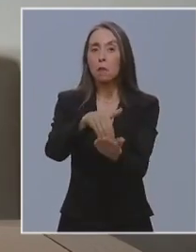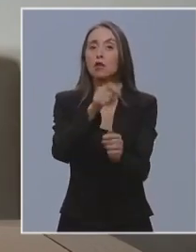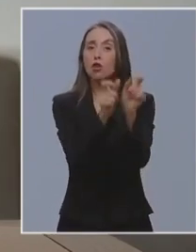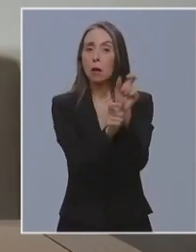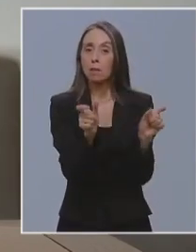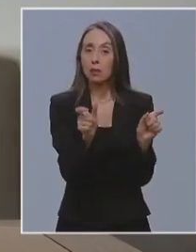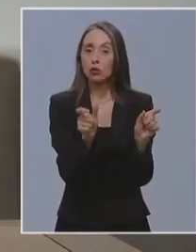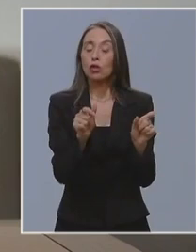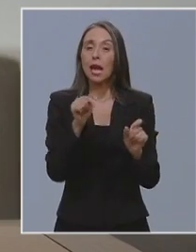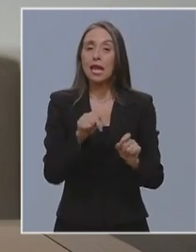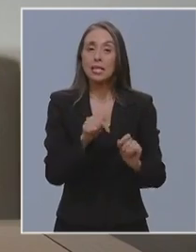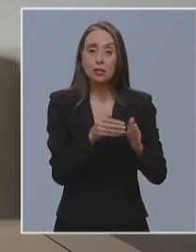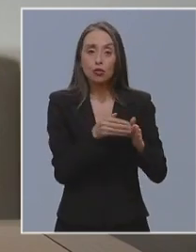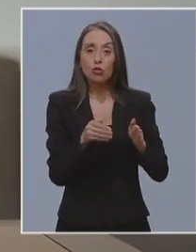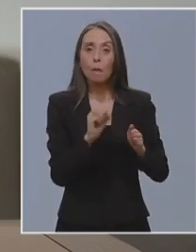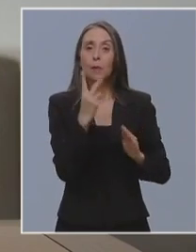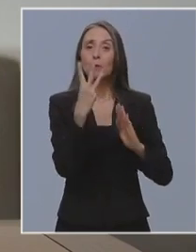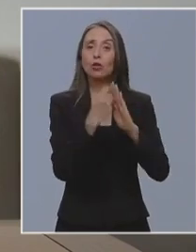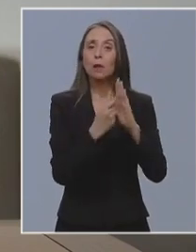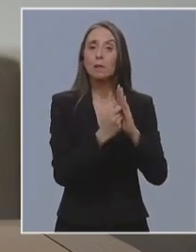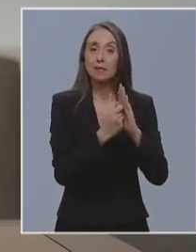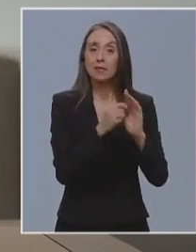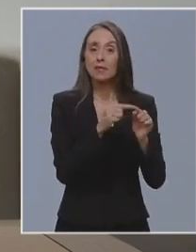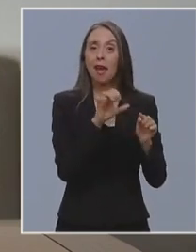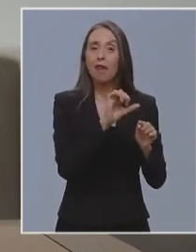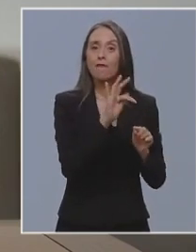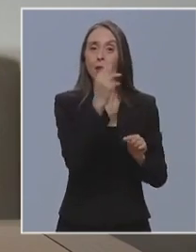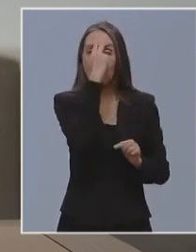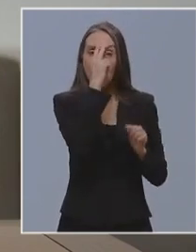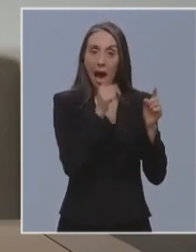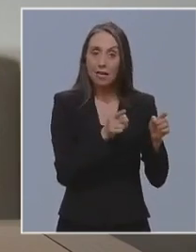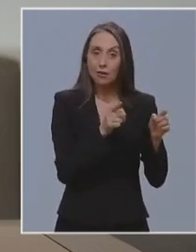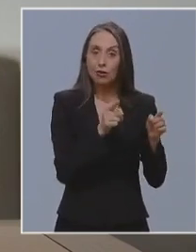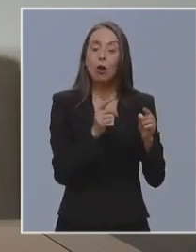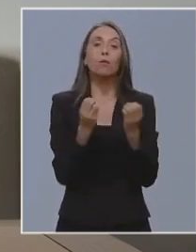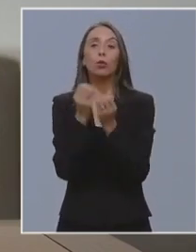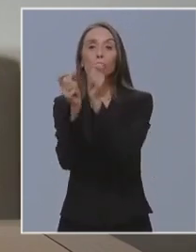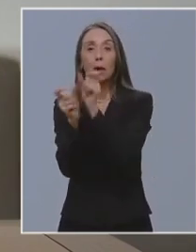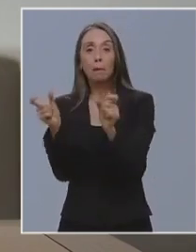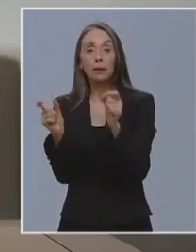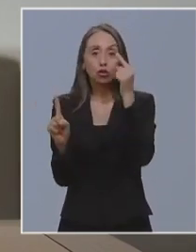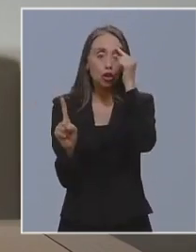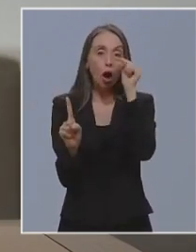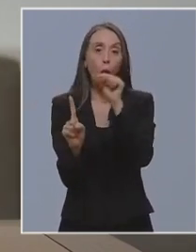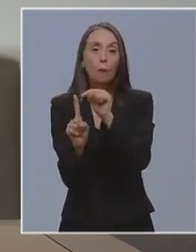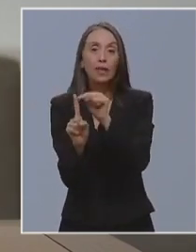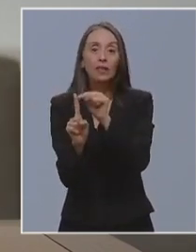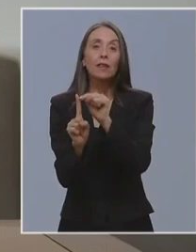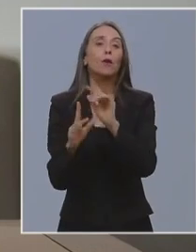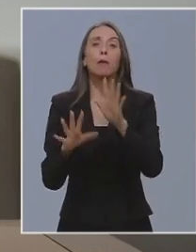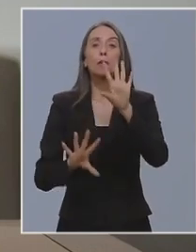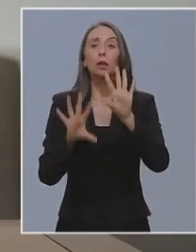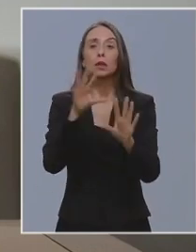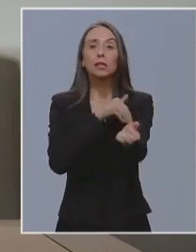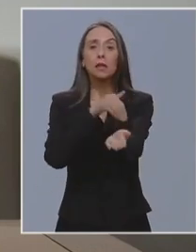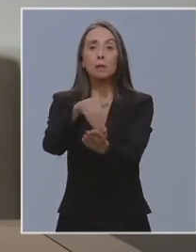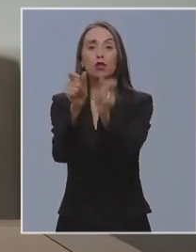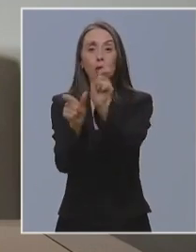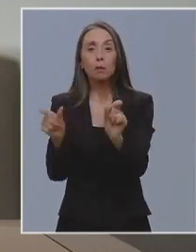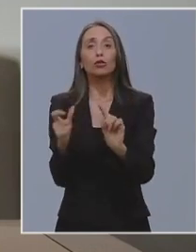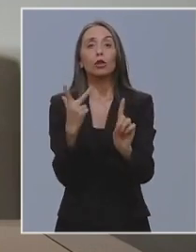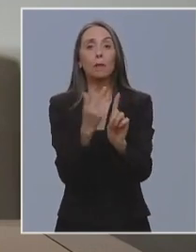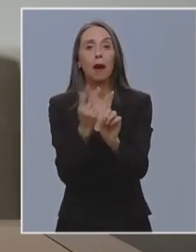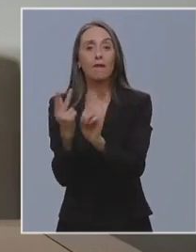durante este primer trimestre, y también a gran parte de la población objetivo, aproximadamente 15 millones de personas